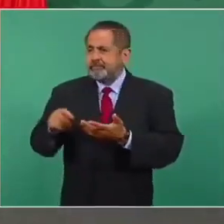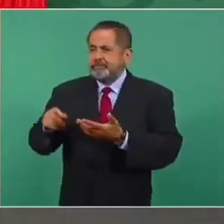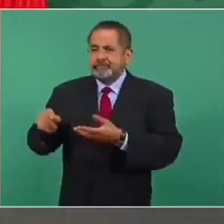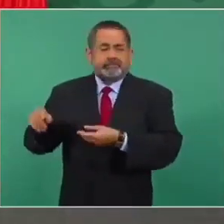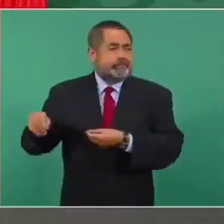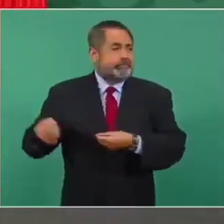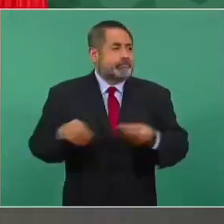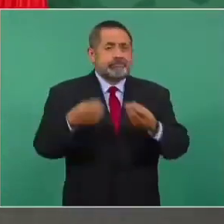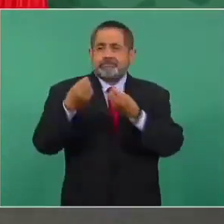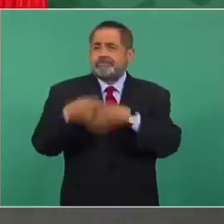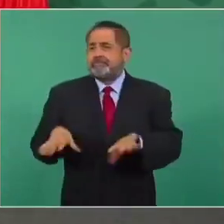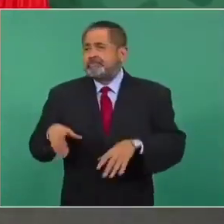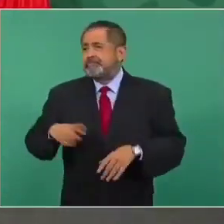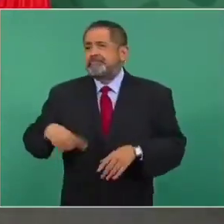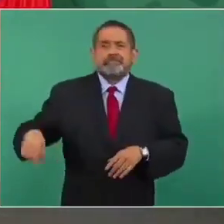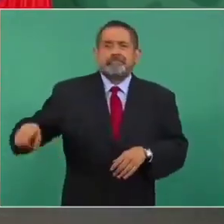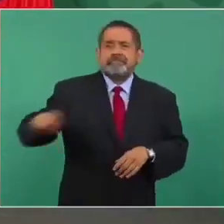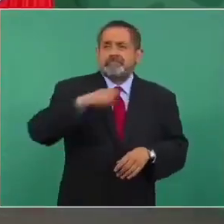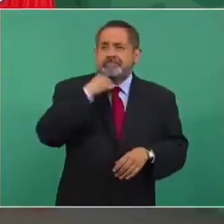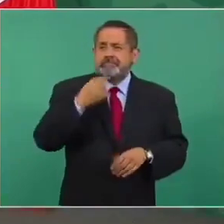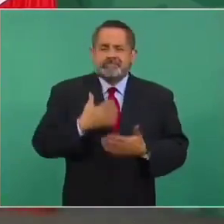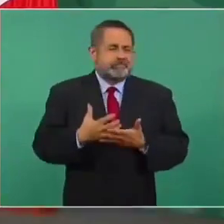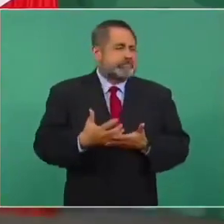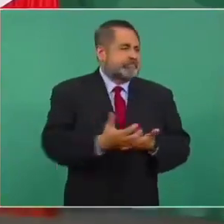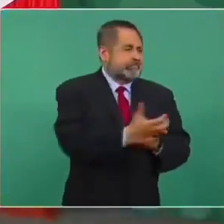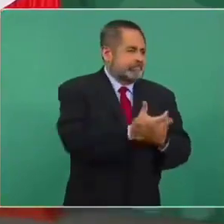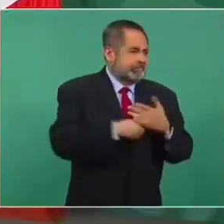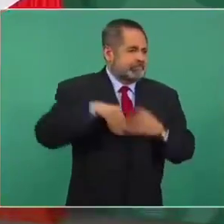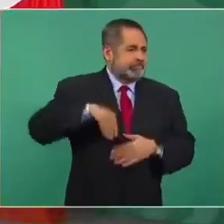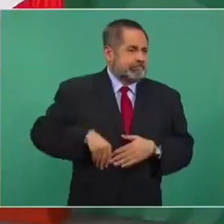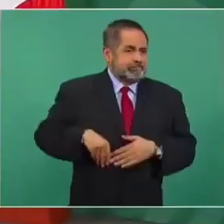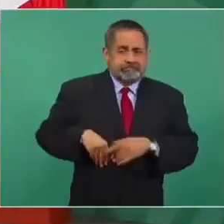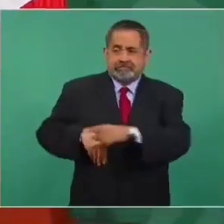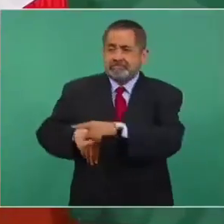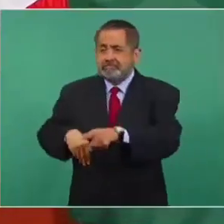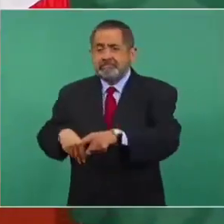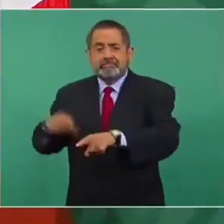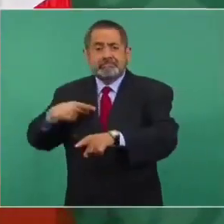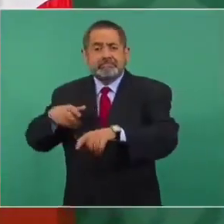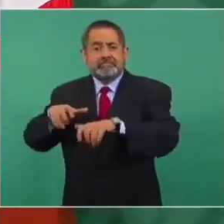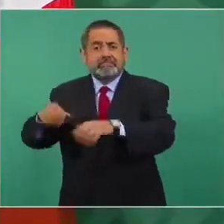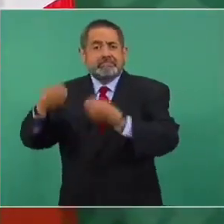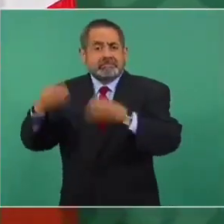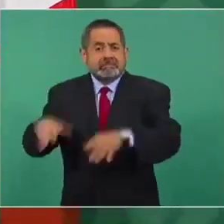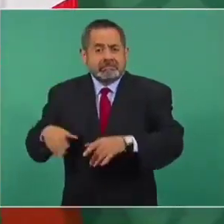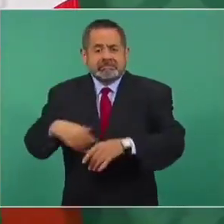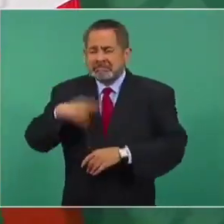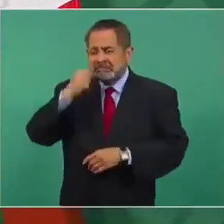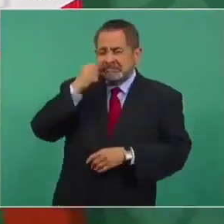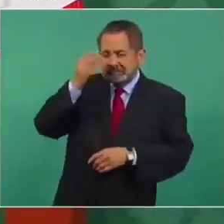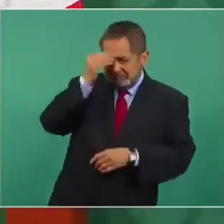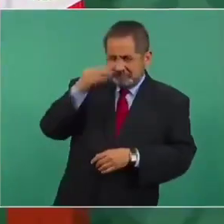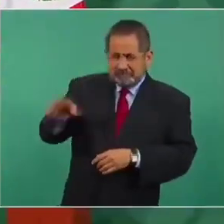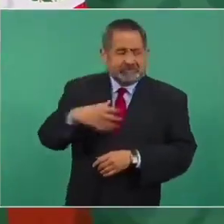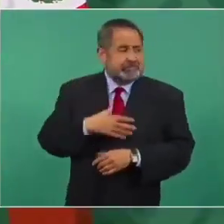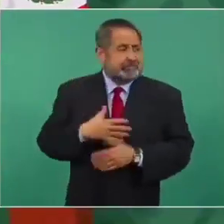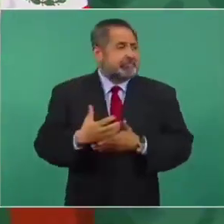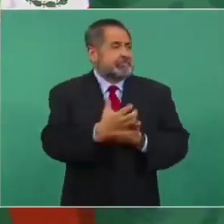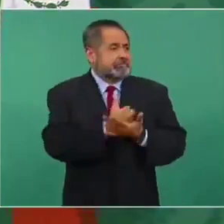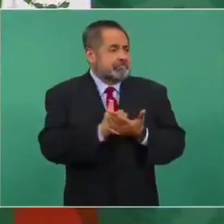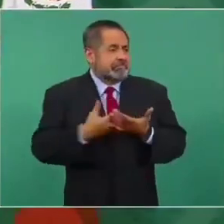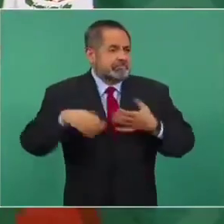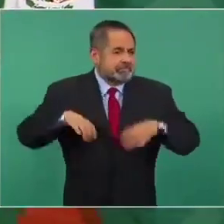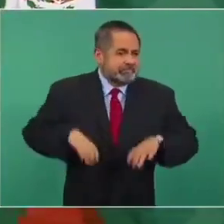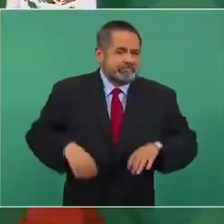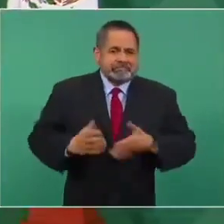no les importaba el pueblo, el propósito era saquear,